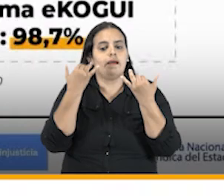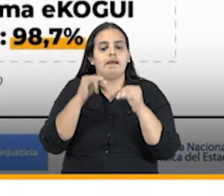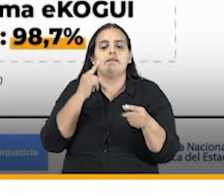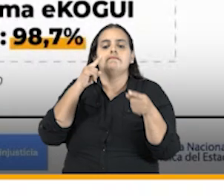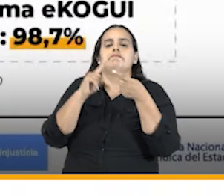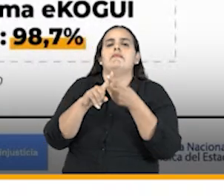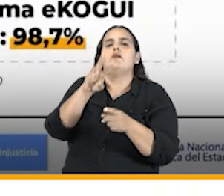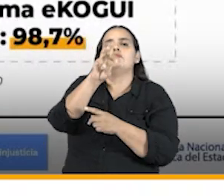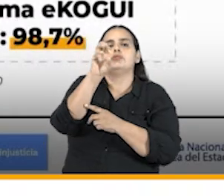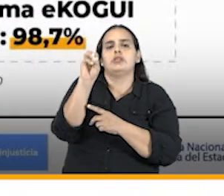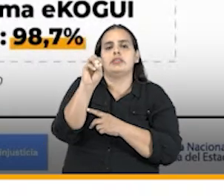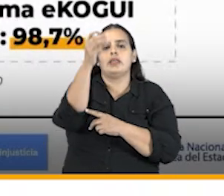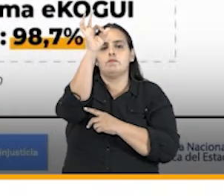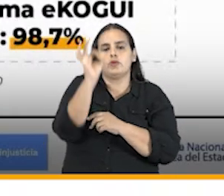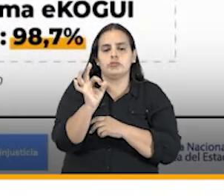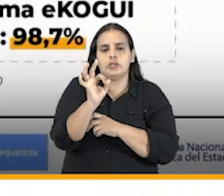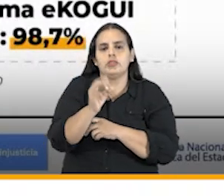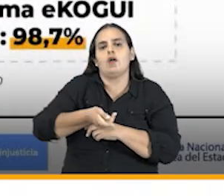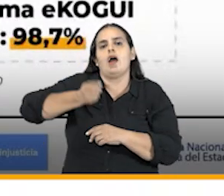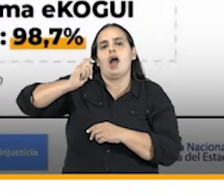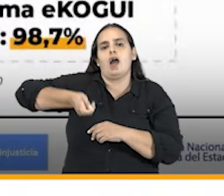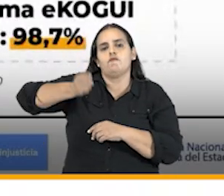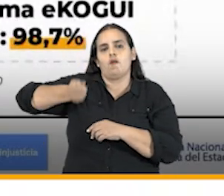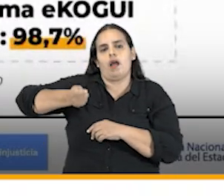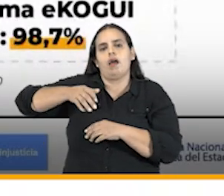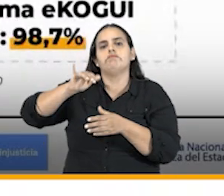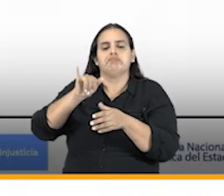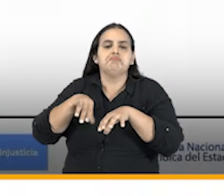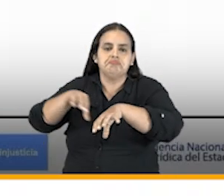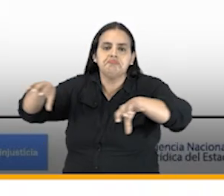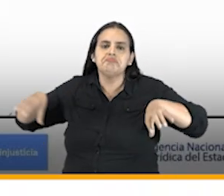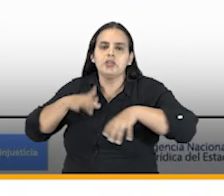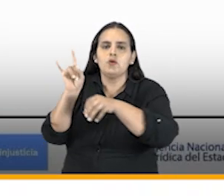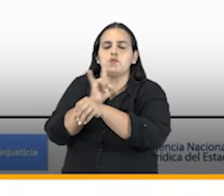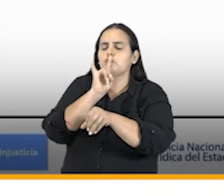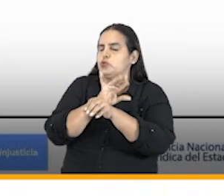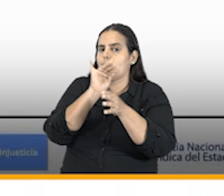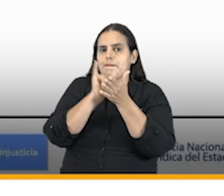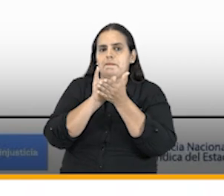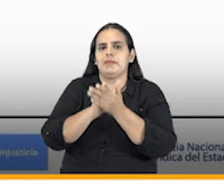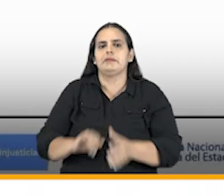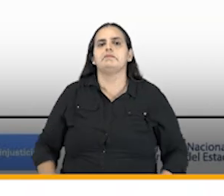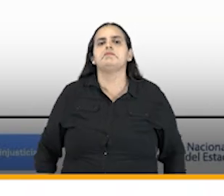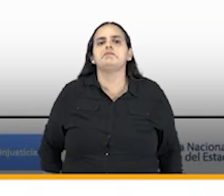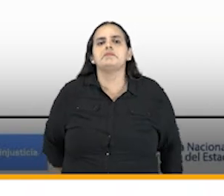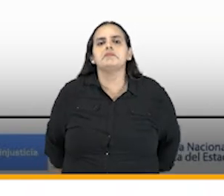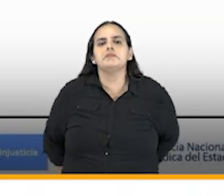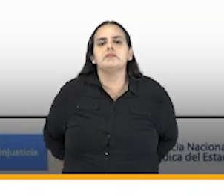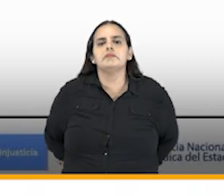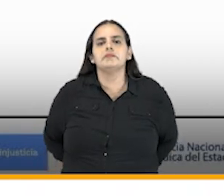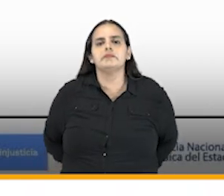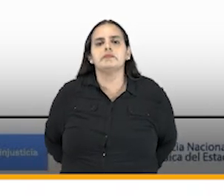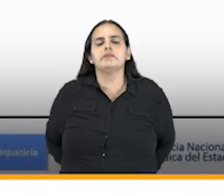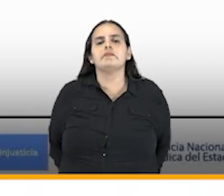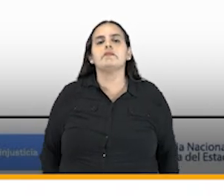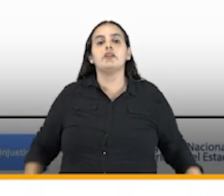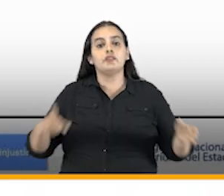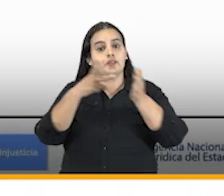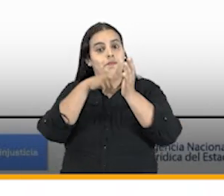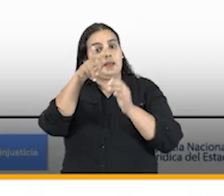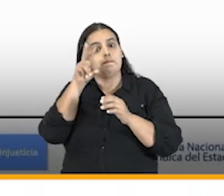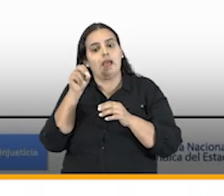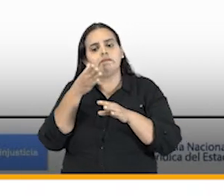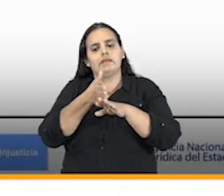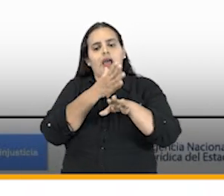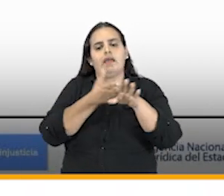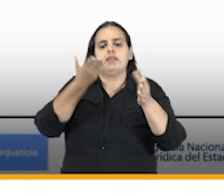llegamos a un 80% de los abogados haciendo uso del mismo pero la apuesta en 2020 fue pasar de